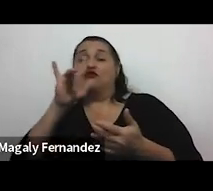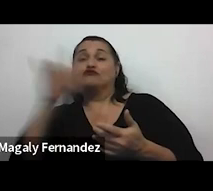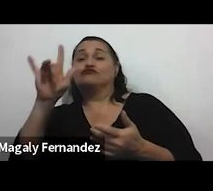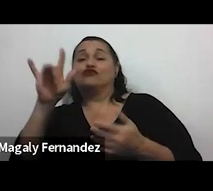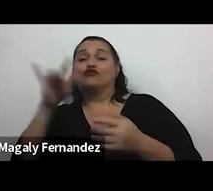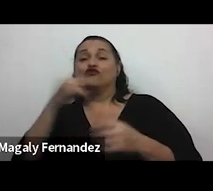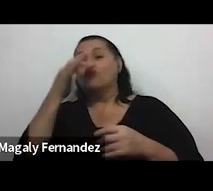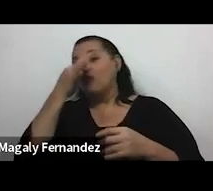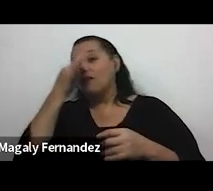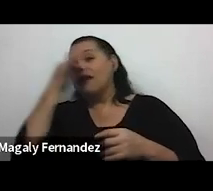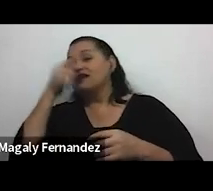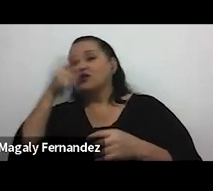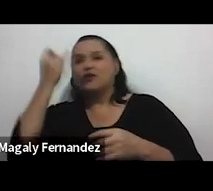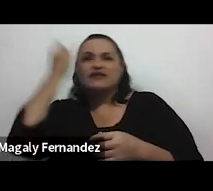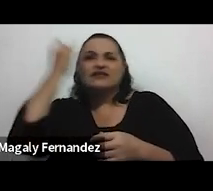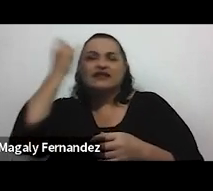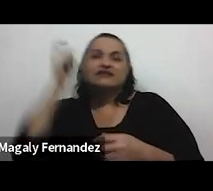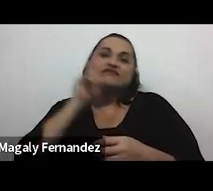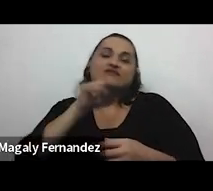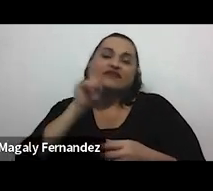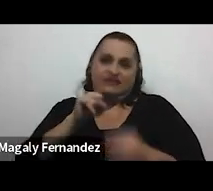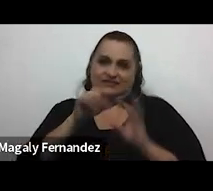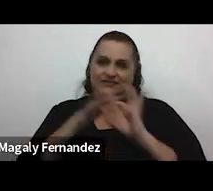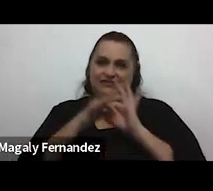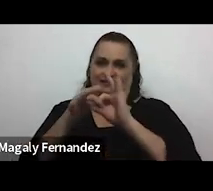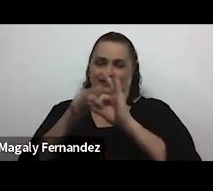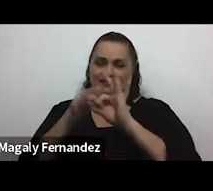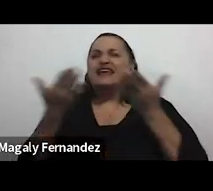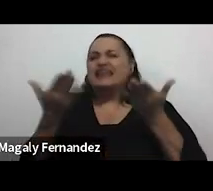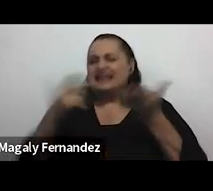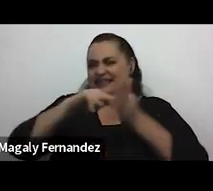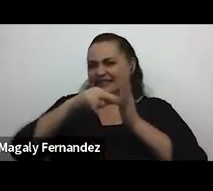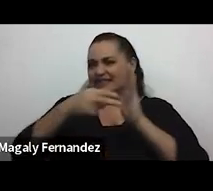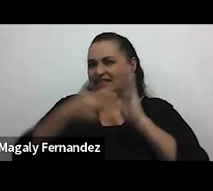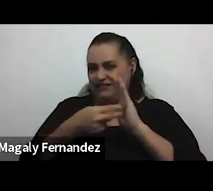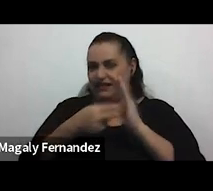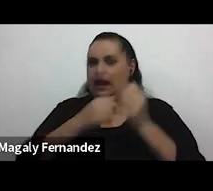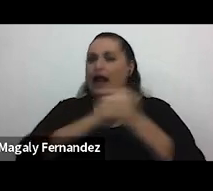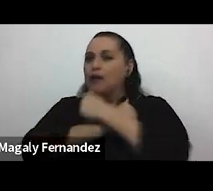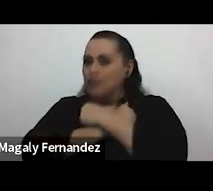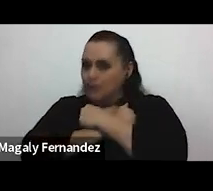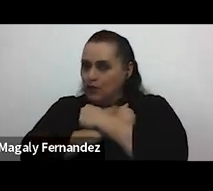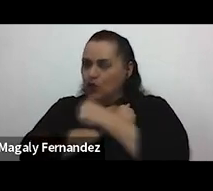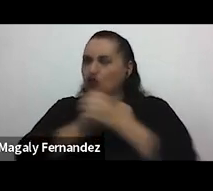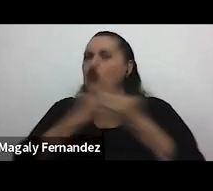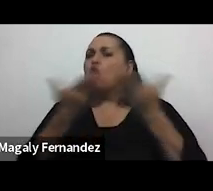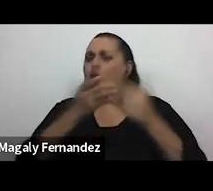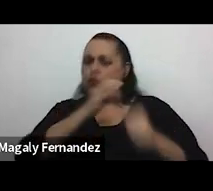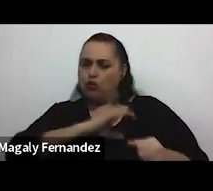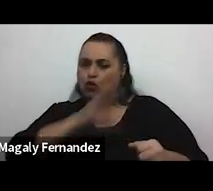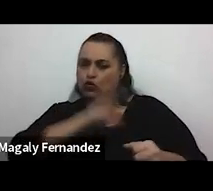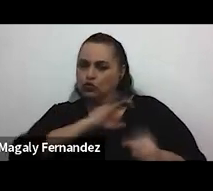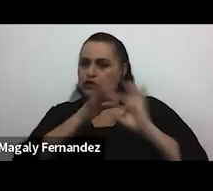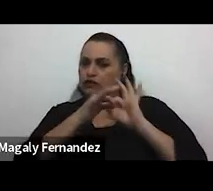aquellas ideas falsas en cuanto a qué es el amor y cómo nos debemos comportar en una